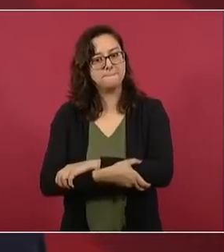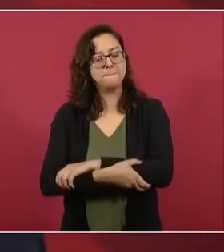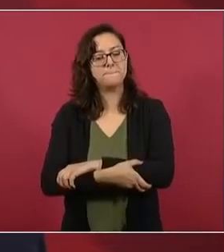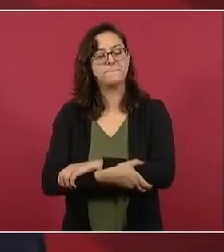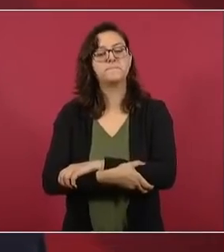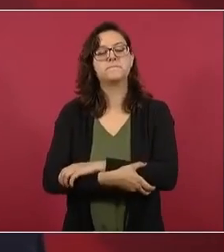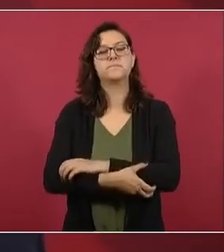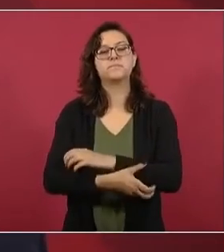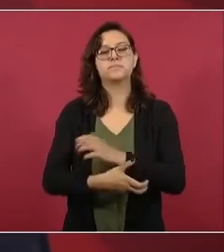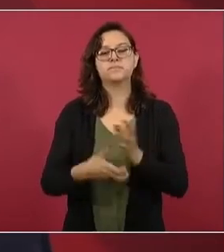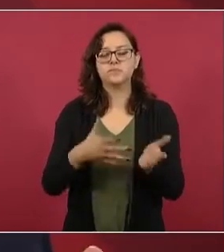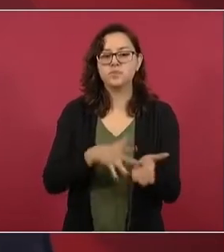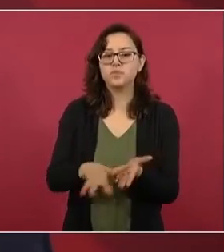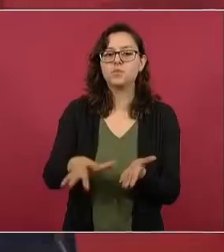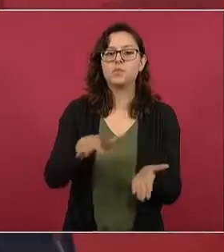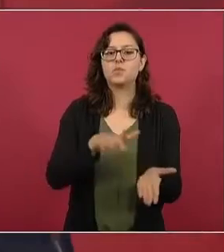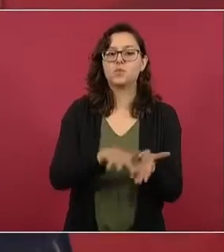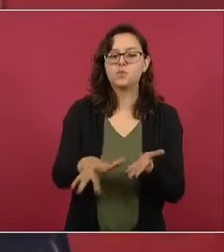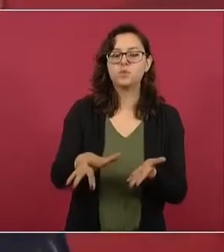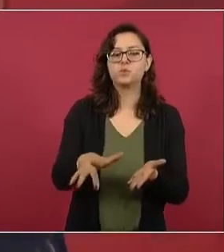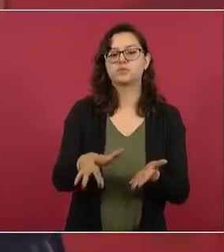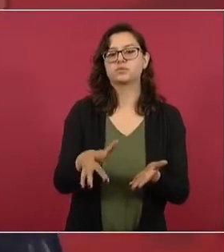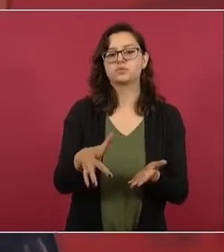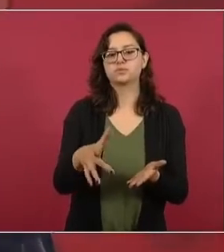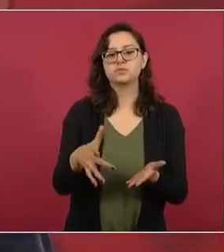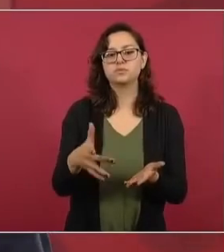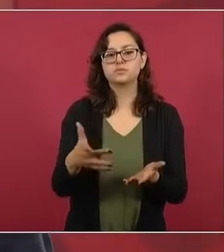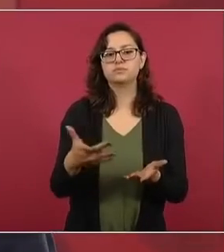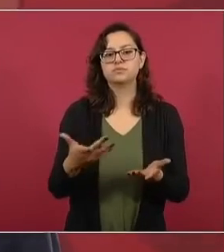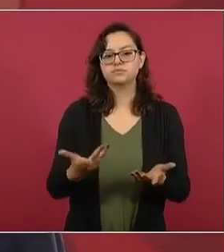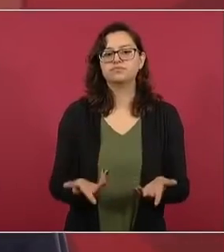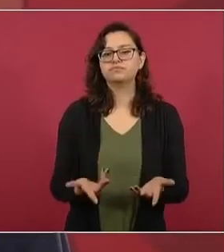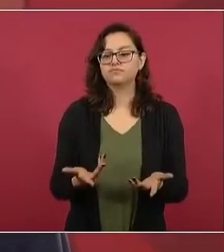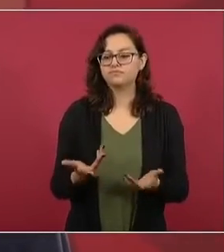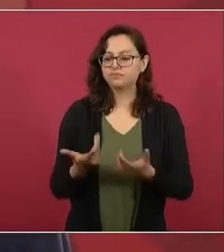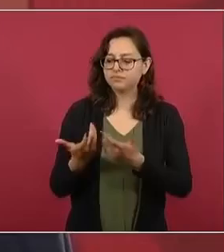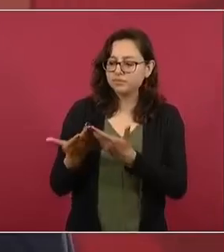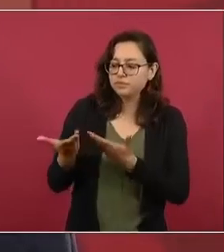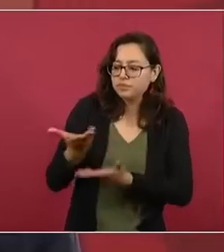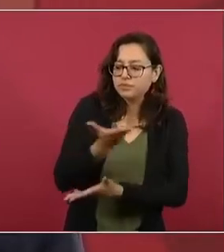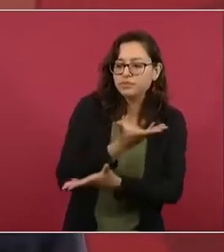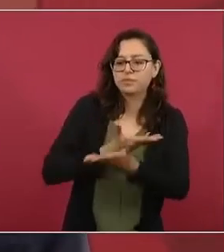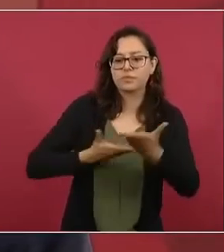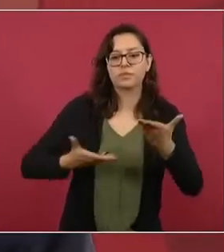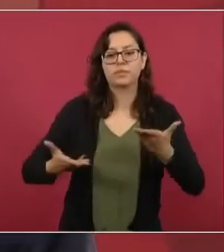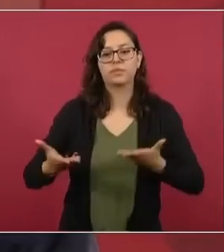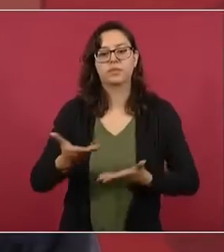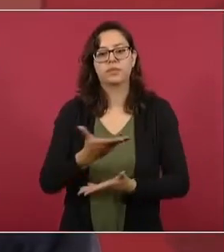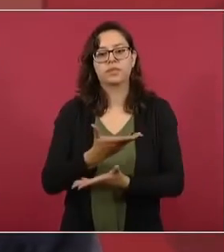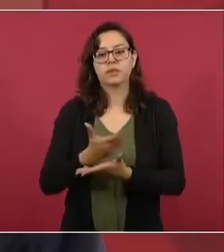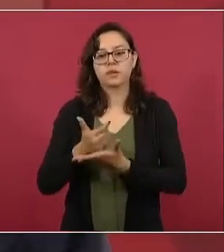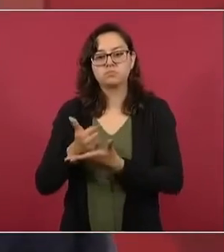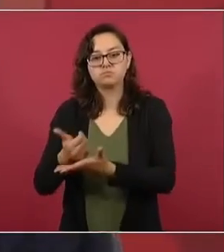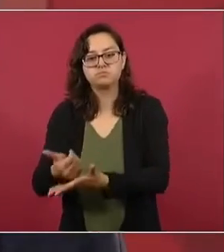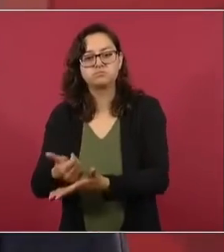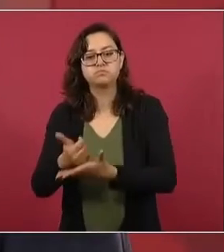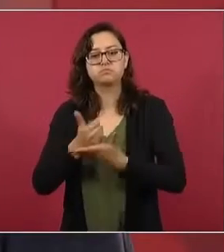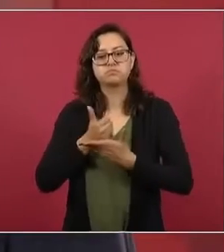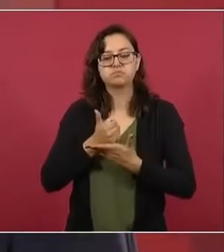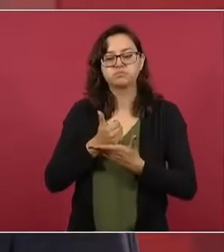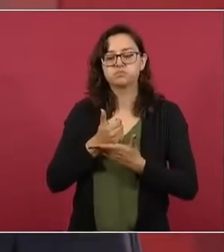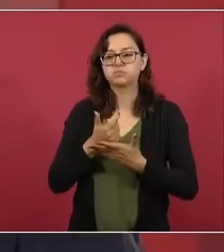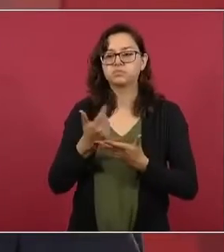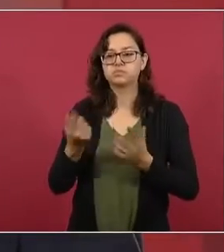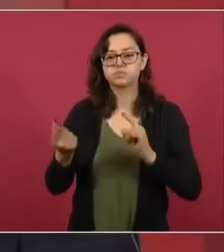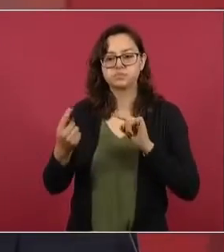De ahí viene el tequio, la ayuda mutua, el amor al